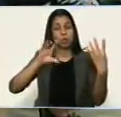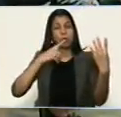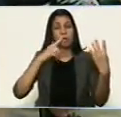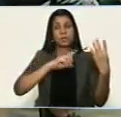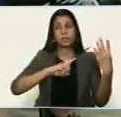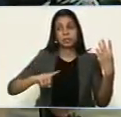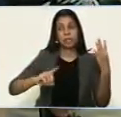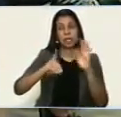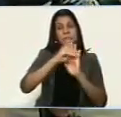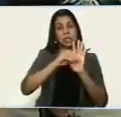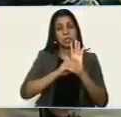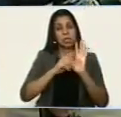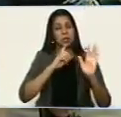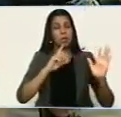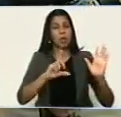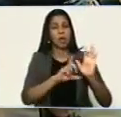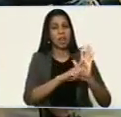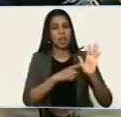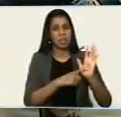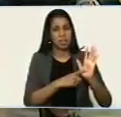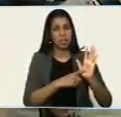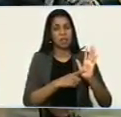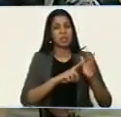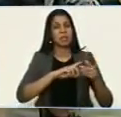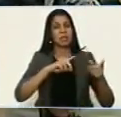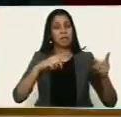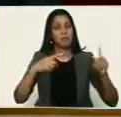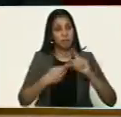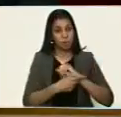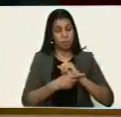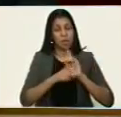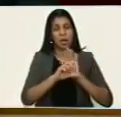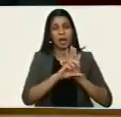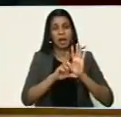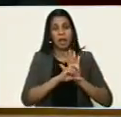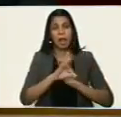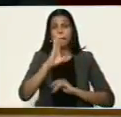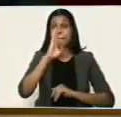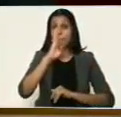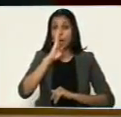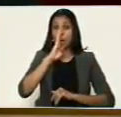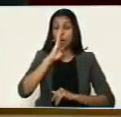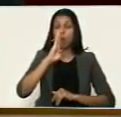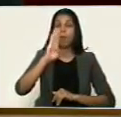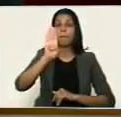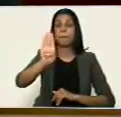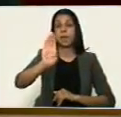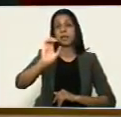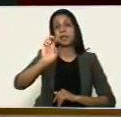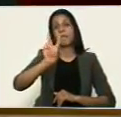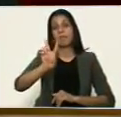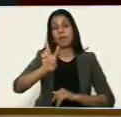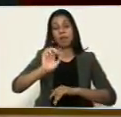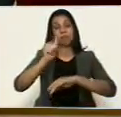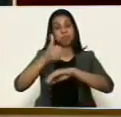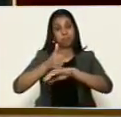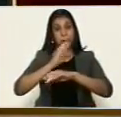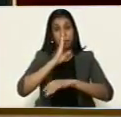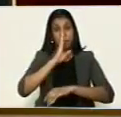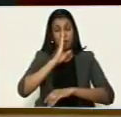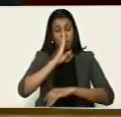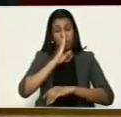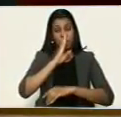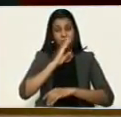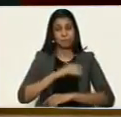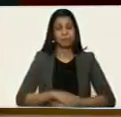valor y fuerza de ley de reforma parcial de la ley del Banco Central de Venezuela. Sin otro